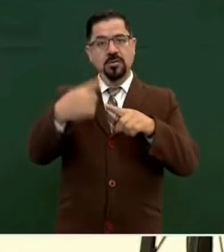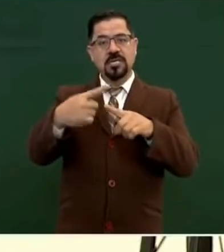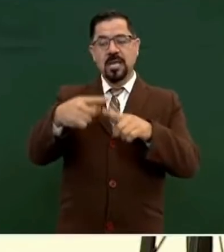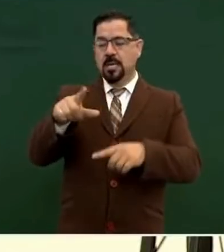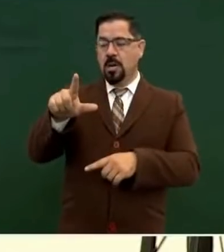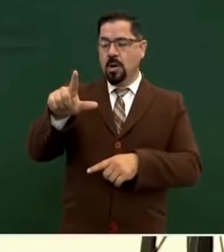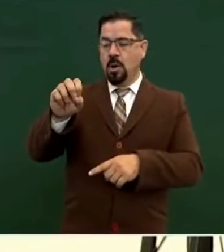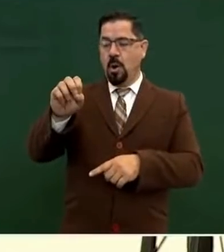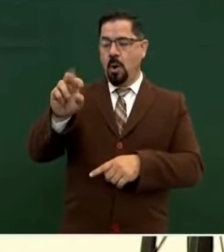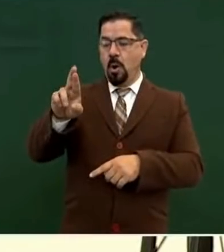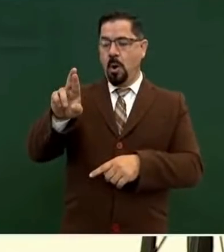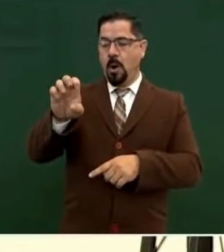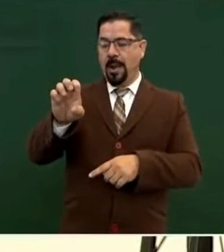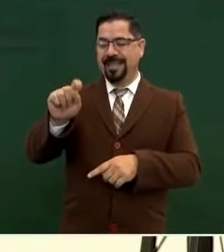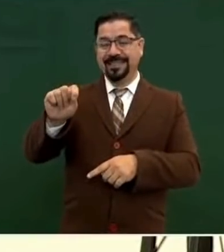Nota es la Nota.